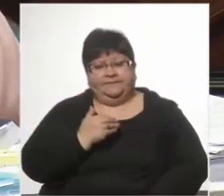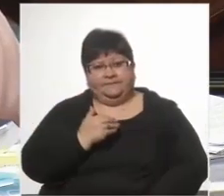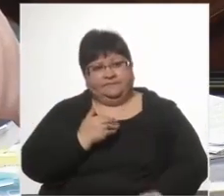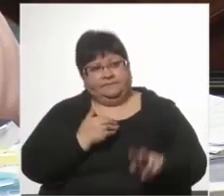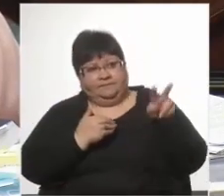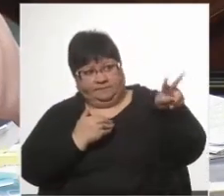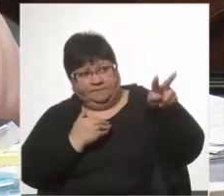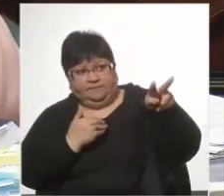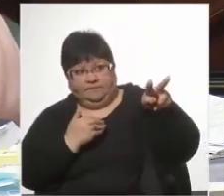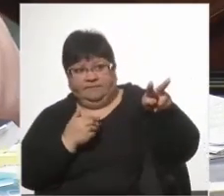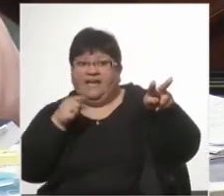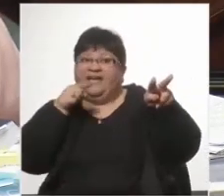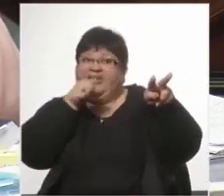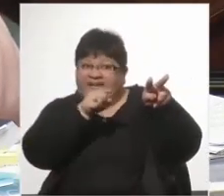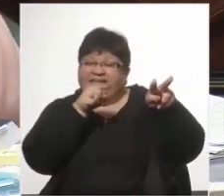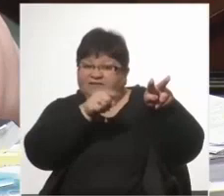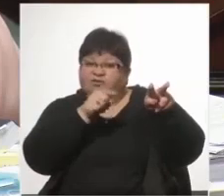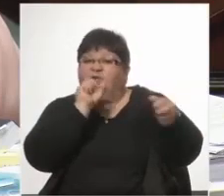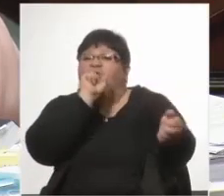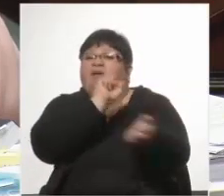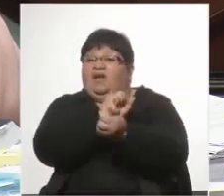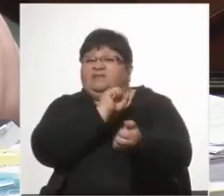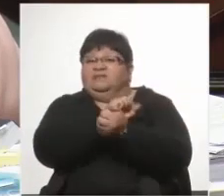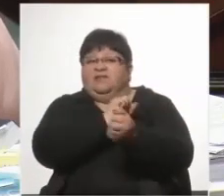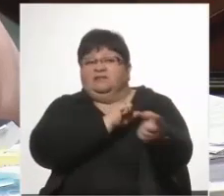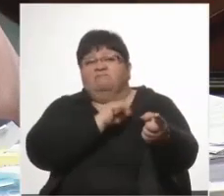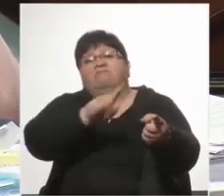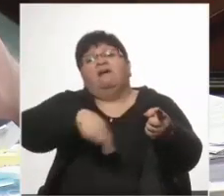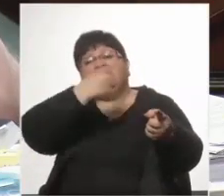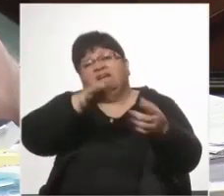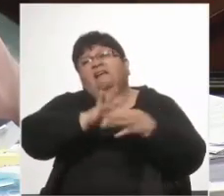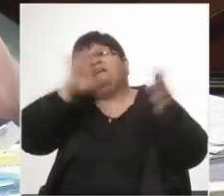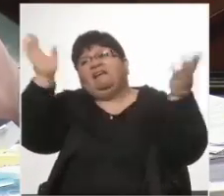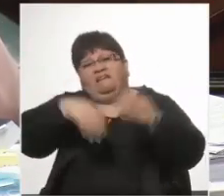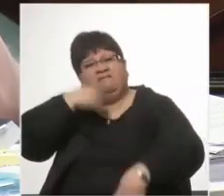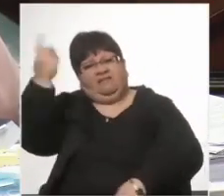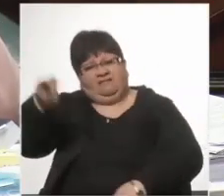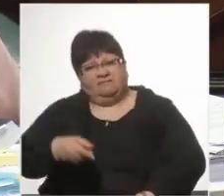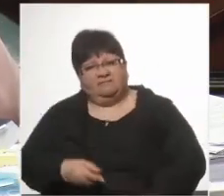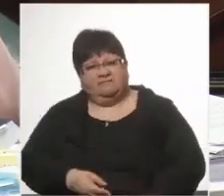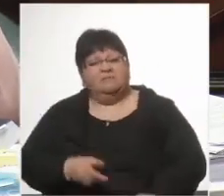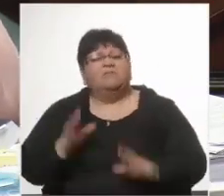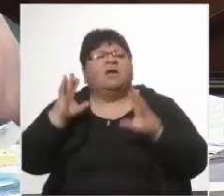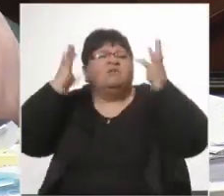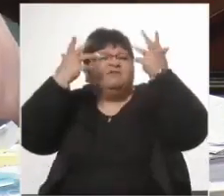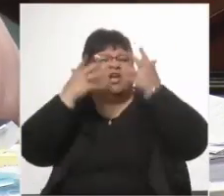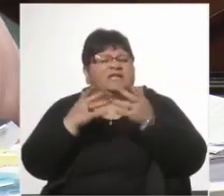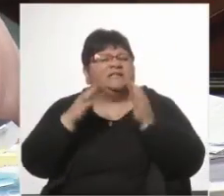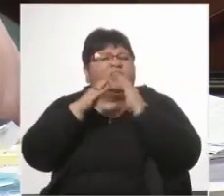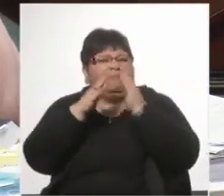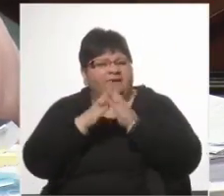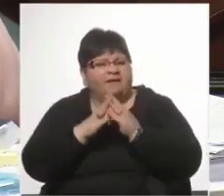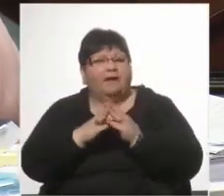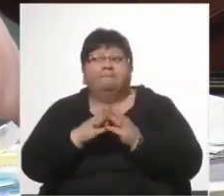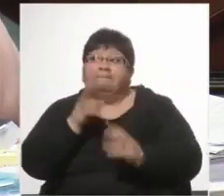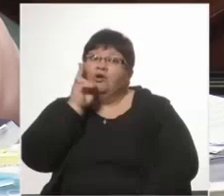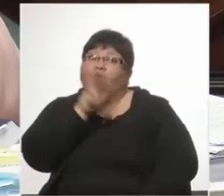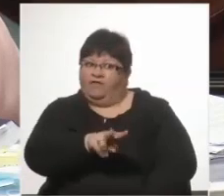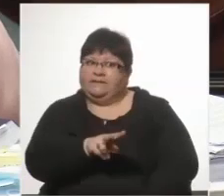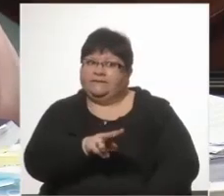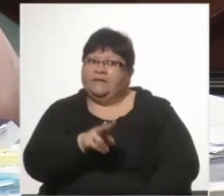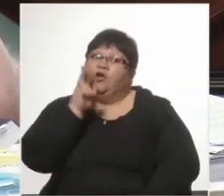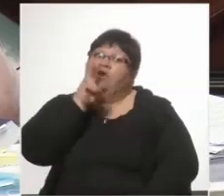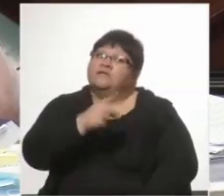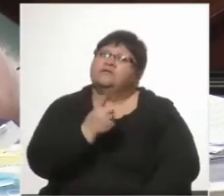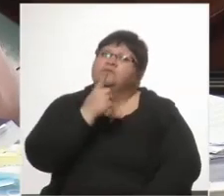míralo, este es el carcelaje. Mañana le van a dar la libertad, porque era por violencia doméstica, pero por lo menos lo ves, y lo